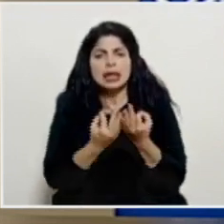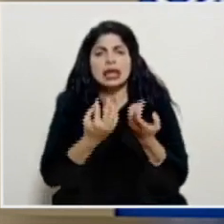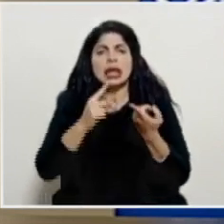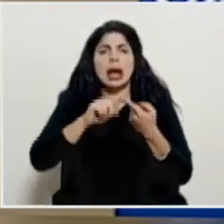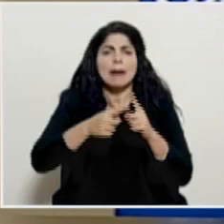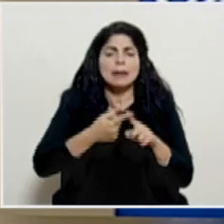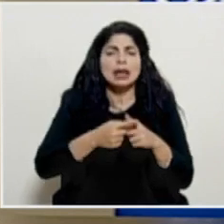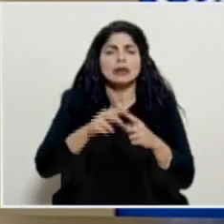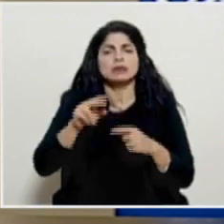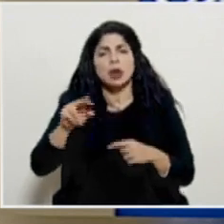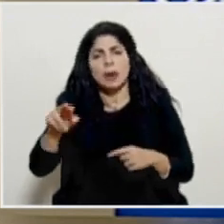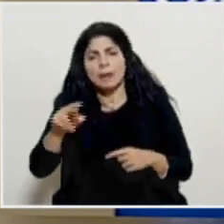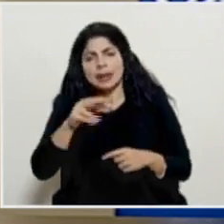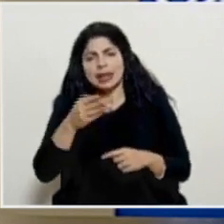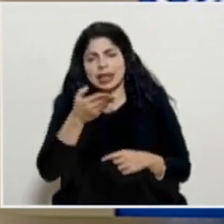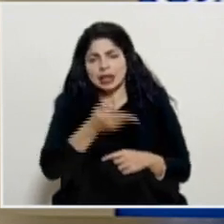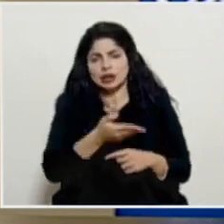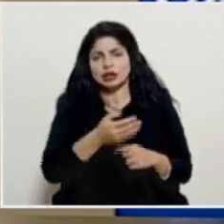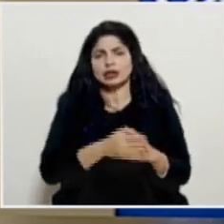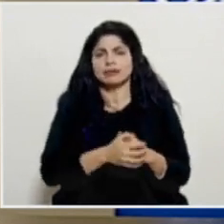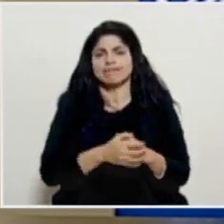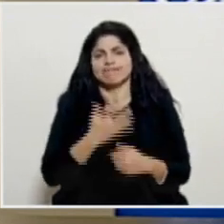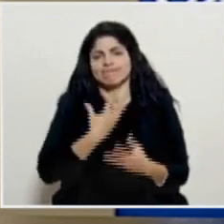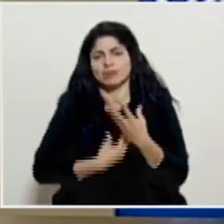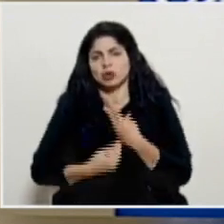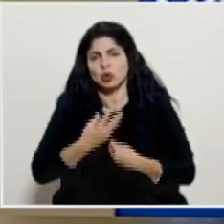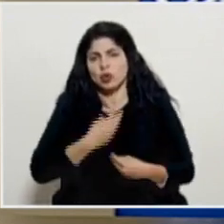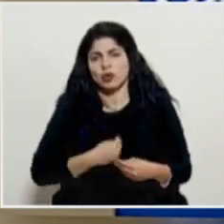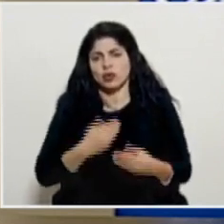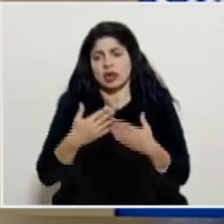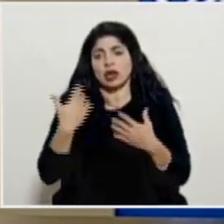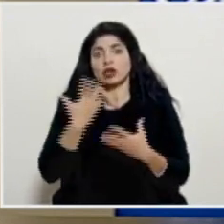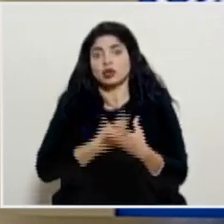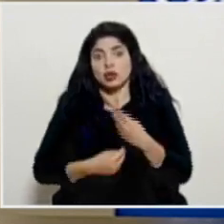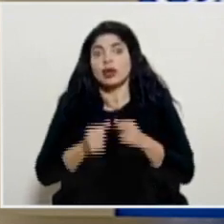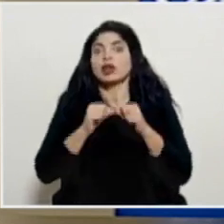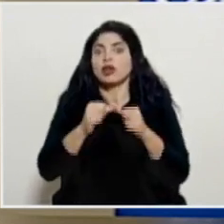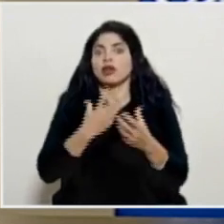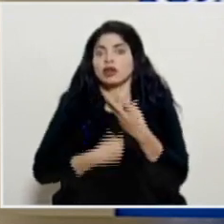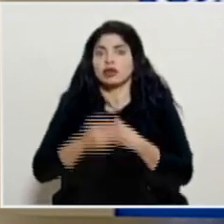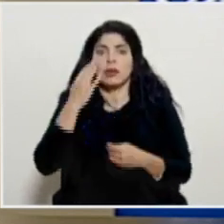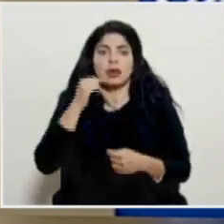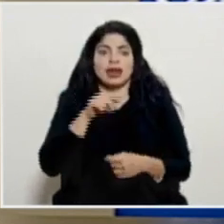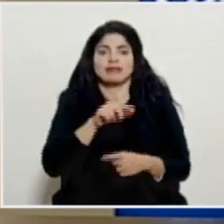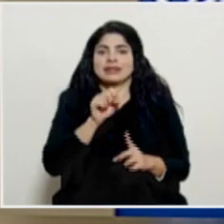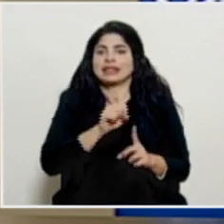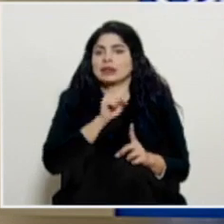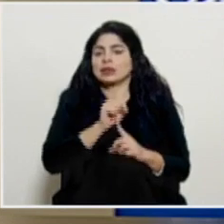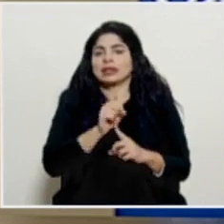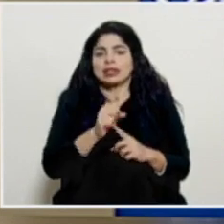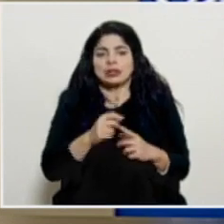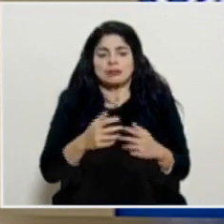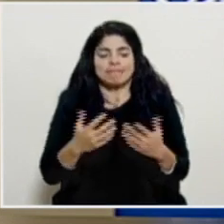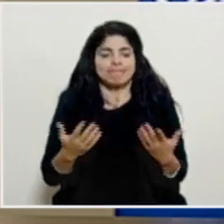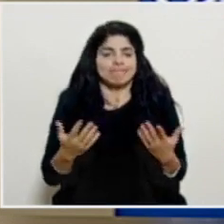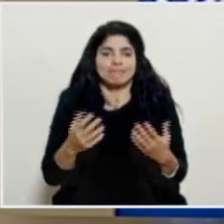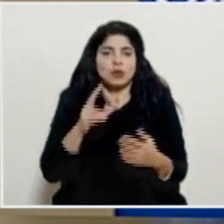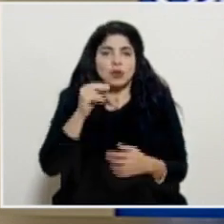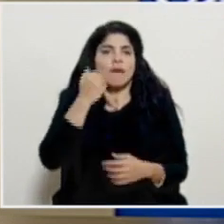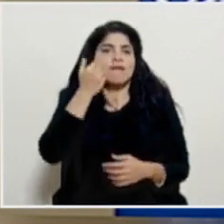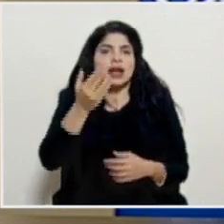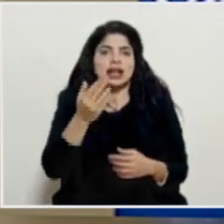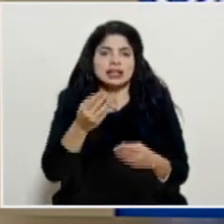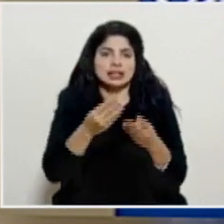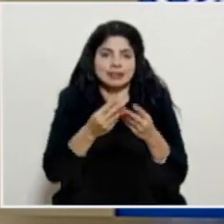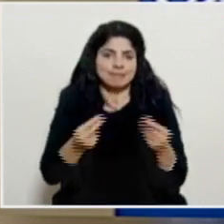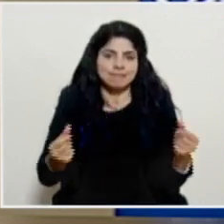amigos, a todos los compañeros que están sufriendo y han sufrido y siguen sufriendo porque en realidad eso es un fenómeno que no es tan fácil